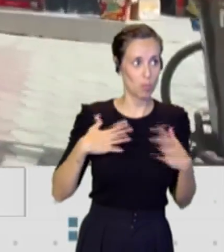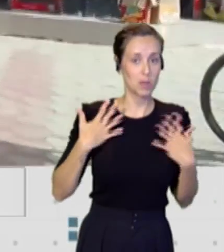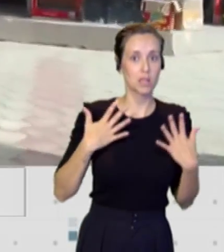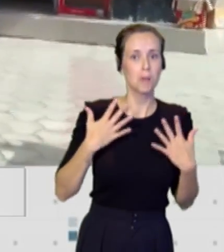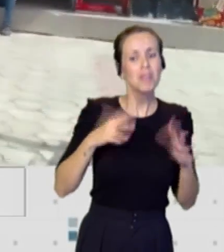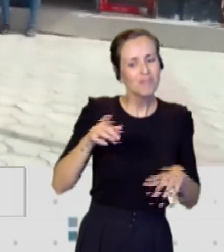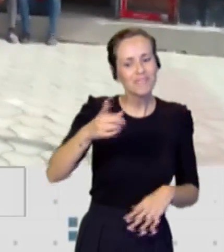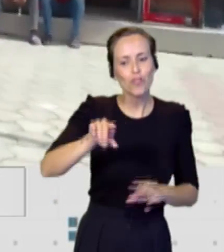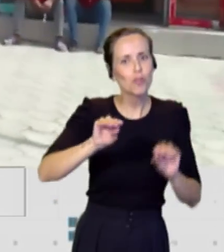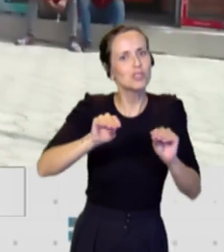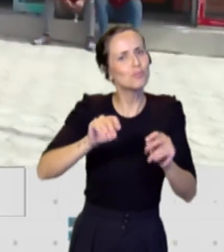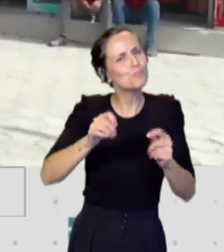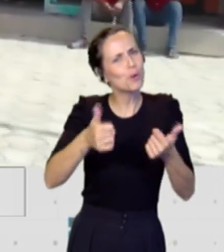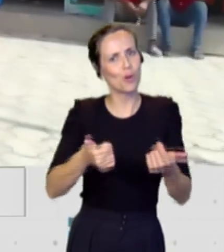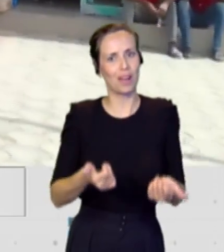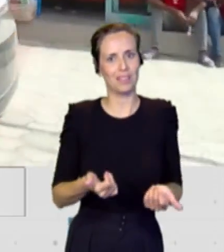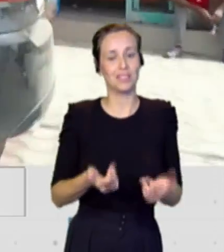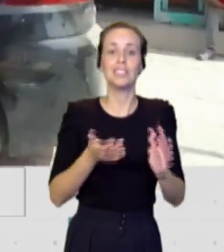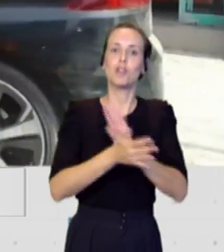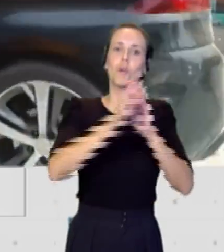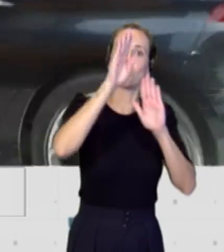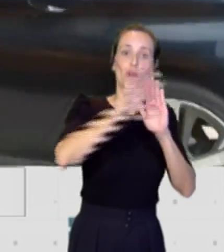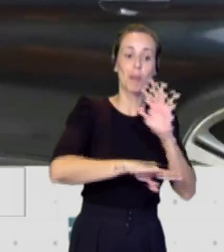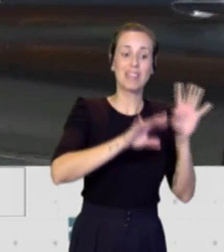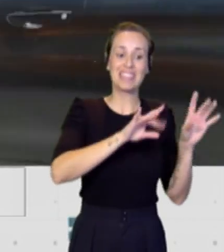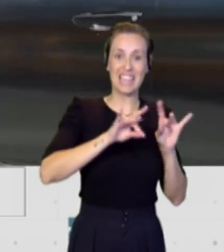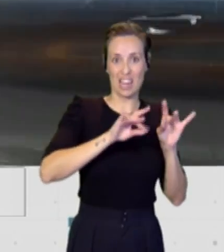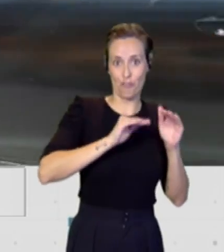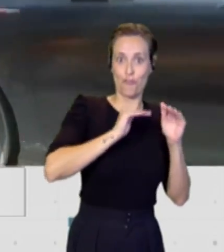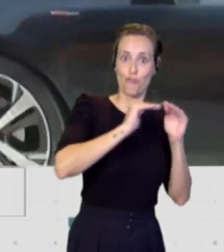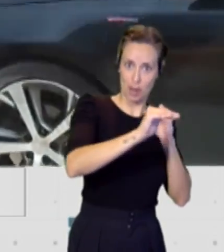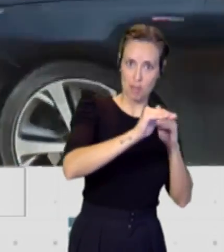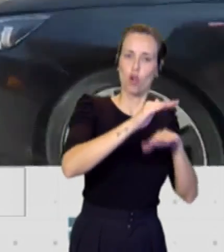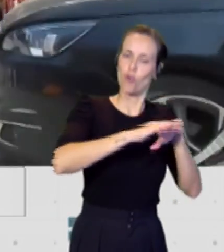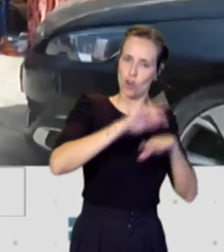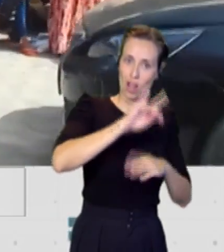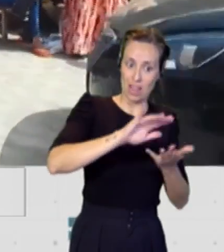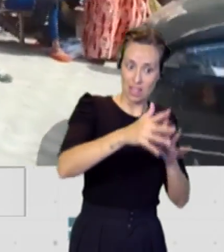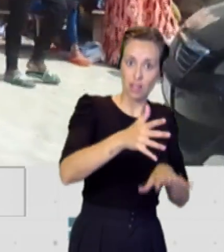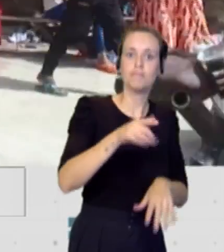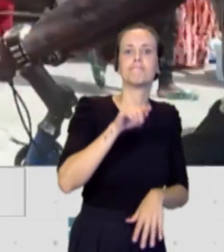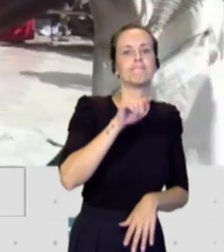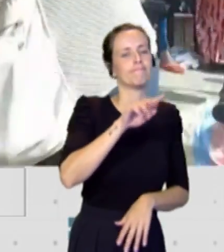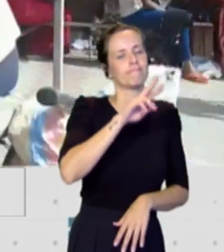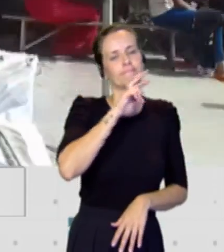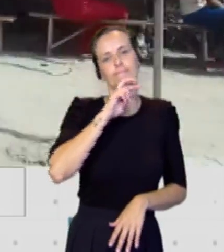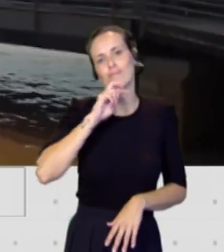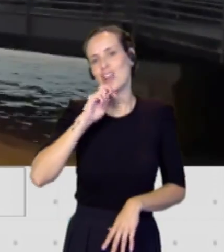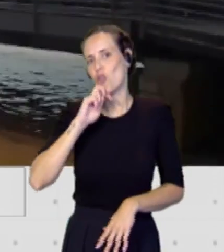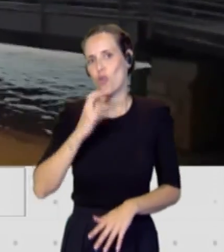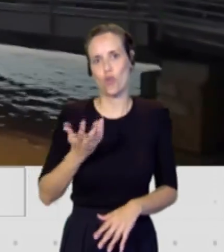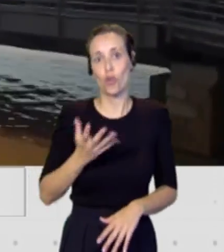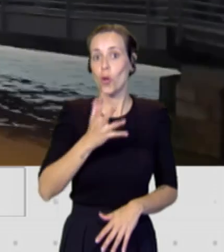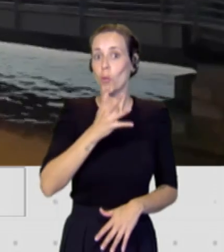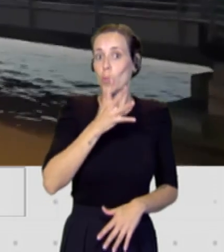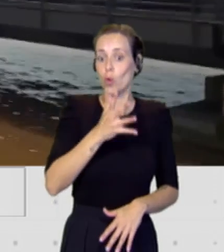formación. Por tanto, yo creo que este programa de tierra firme desarrollado por el gobierno de Canarias es fundamental, pues es una manera de